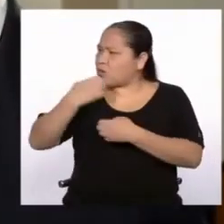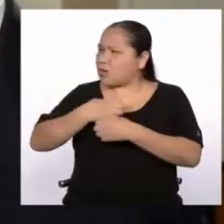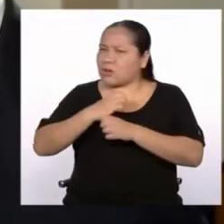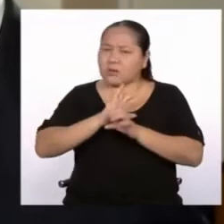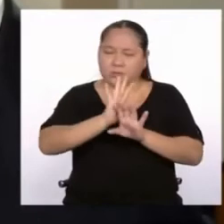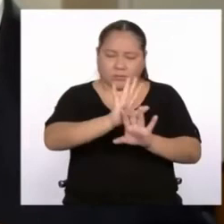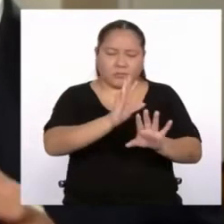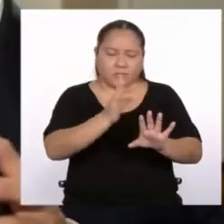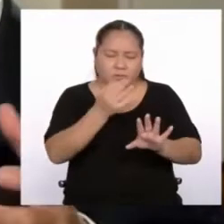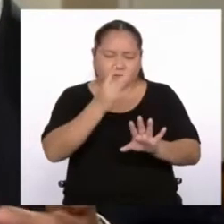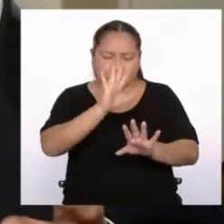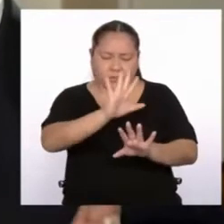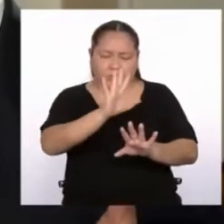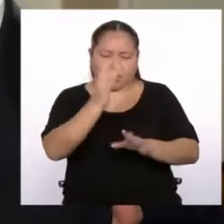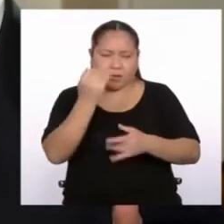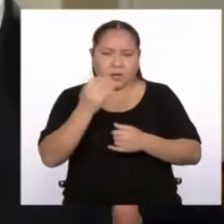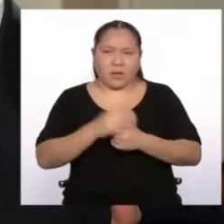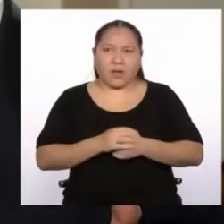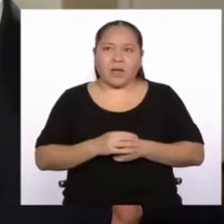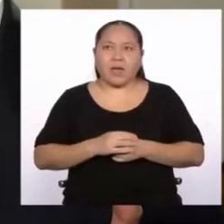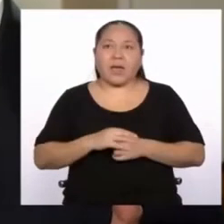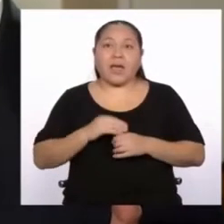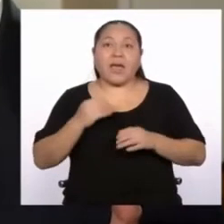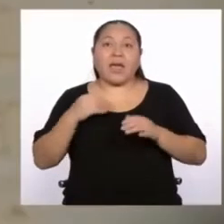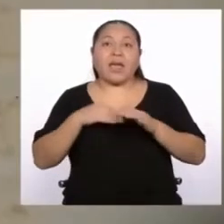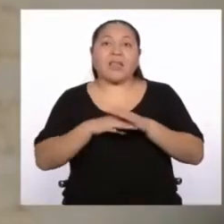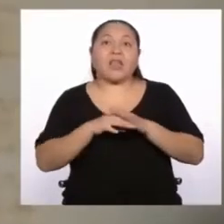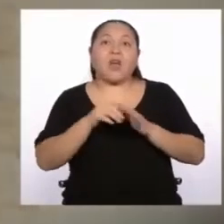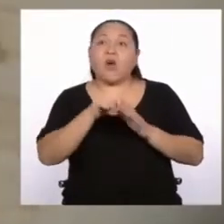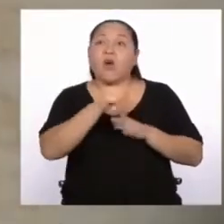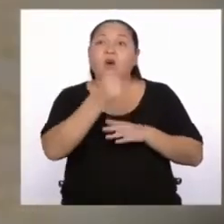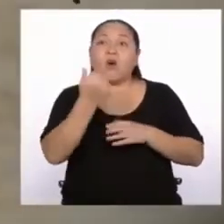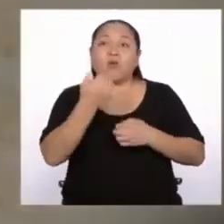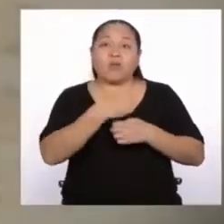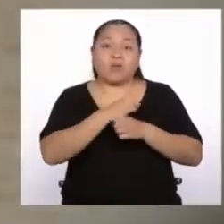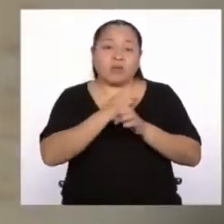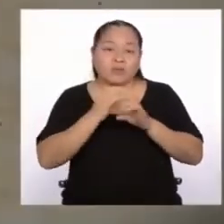días y crea otra introducción al himno nacional.